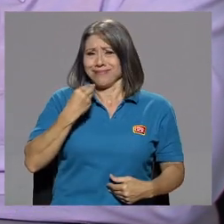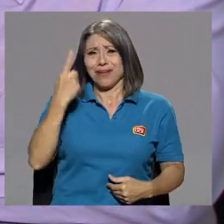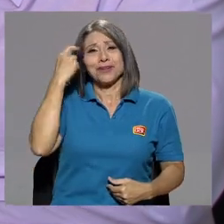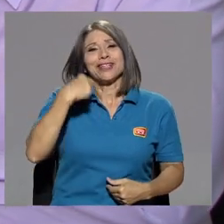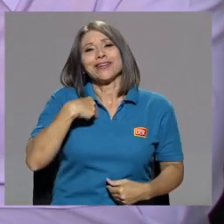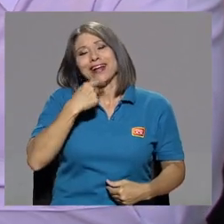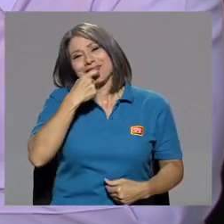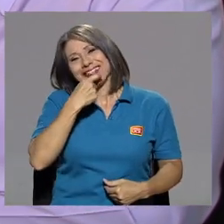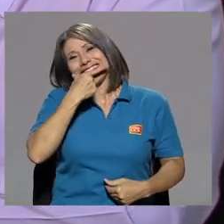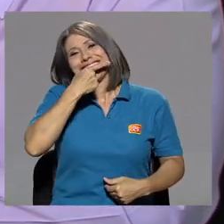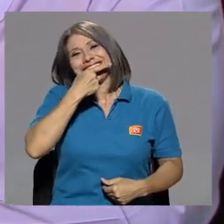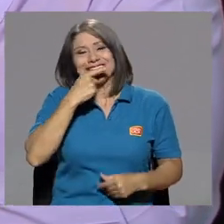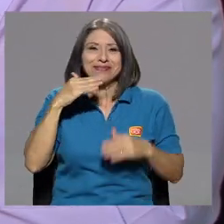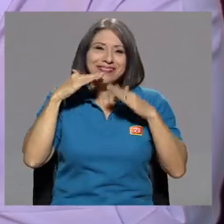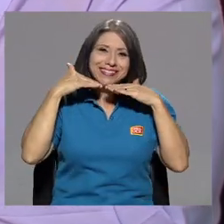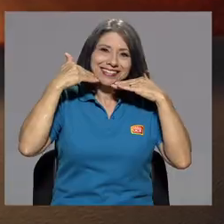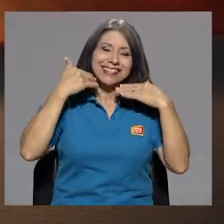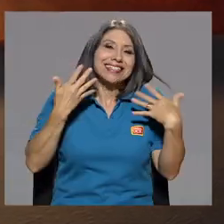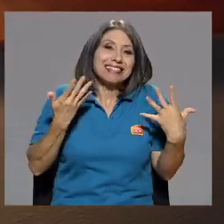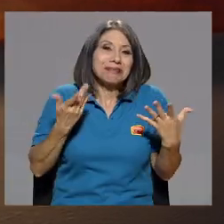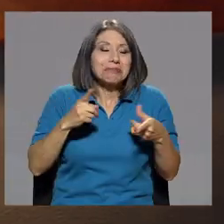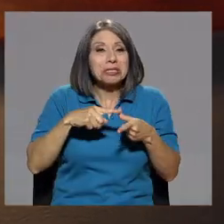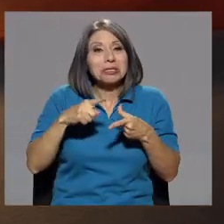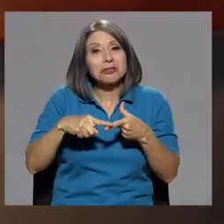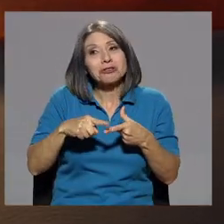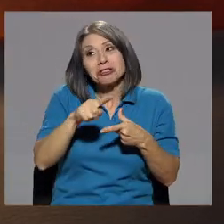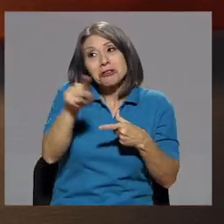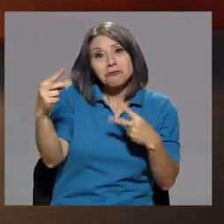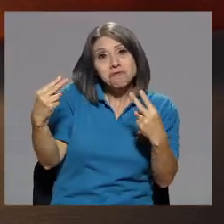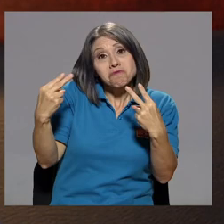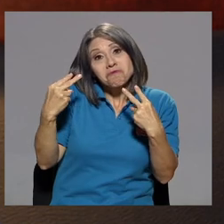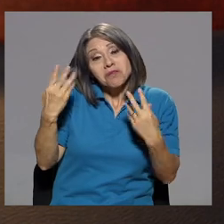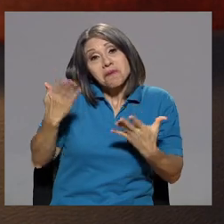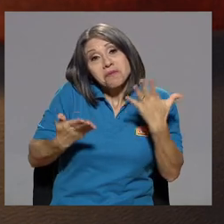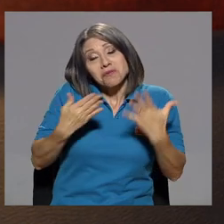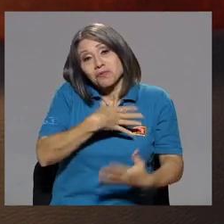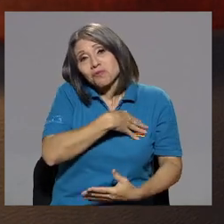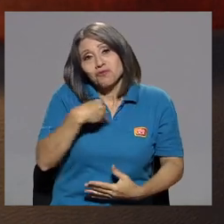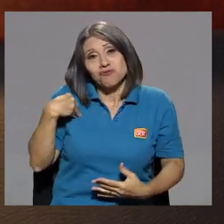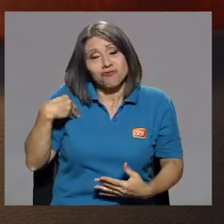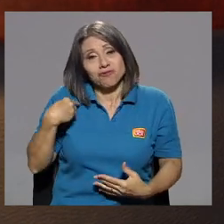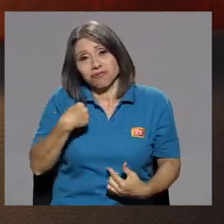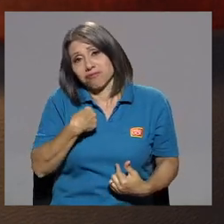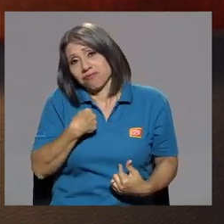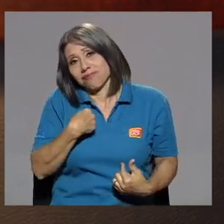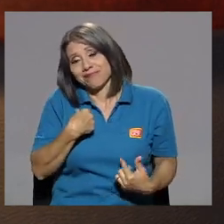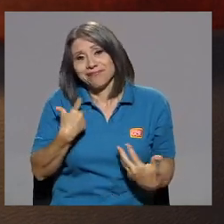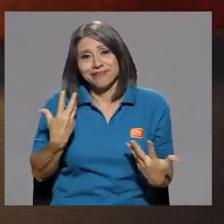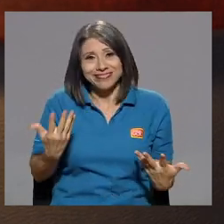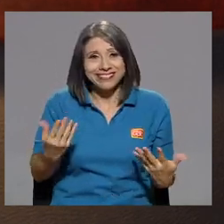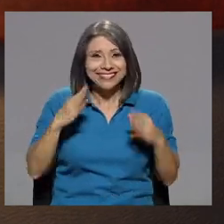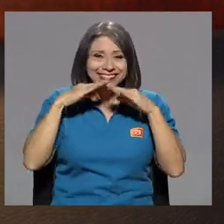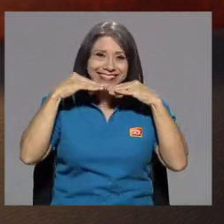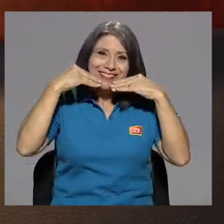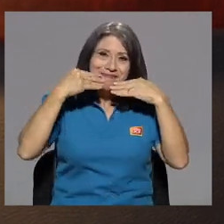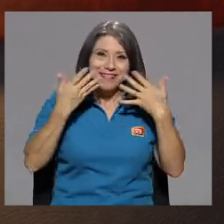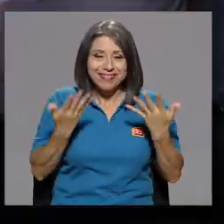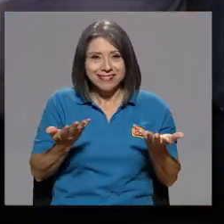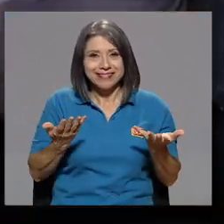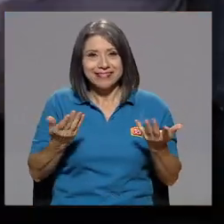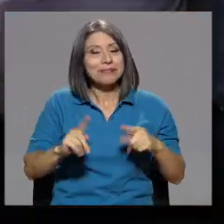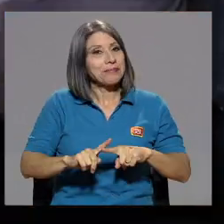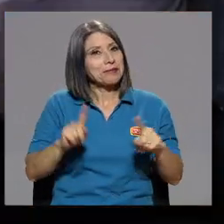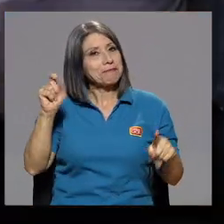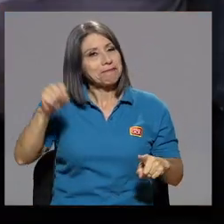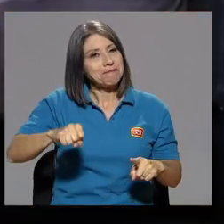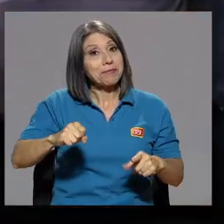porque era muy simpática. Y entonces, tal vez les agradaba el que yo fuera simpática, ¿verdad?